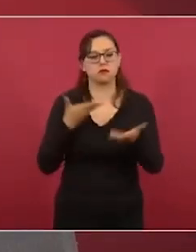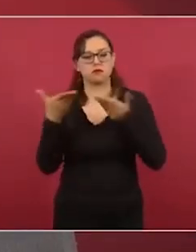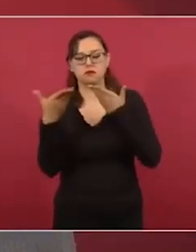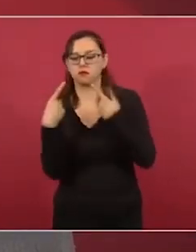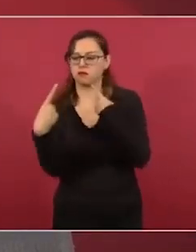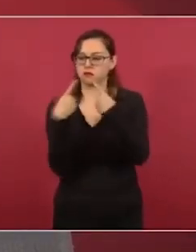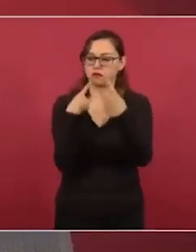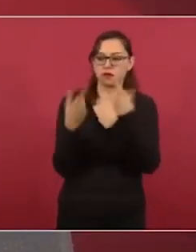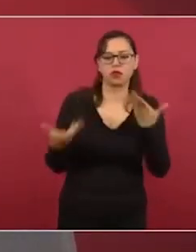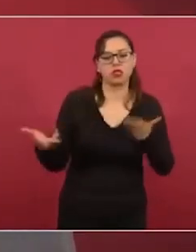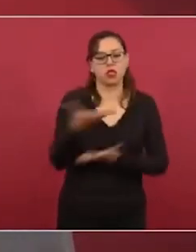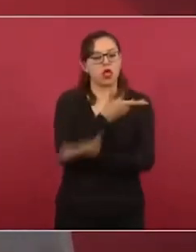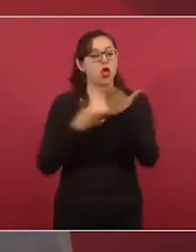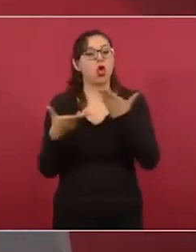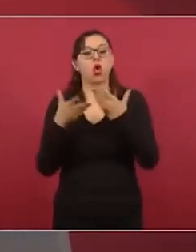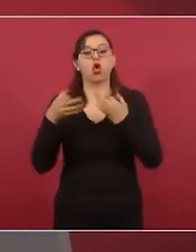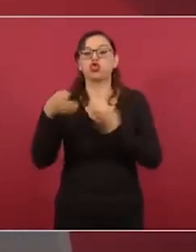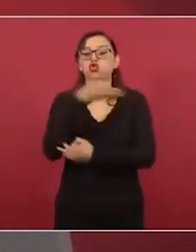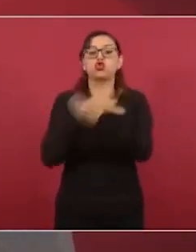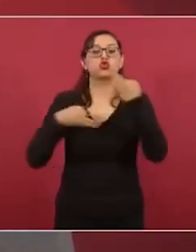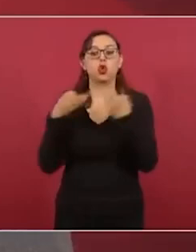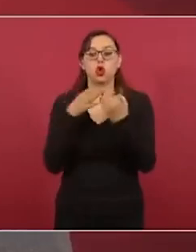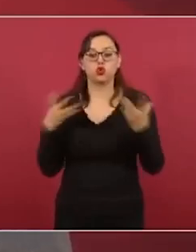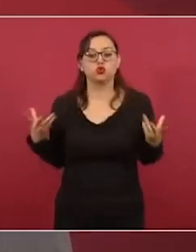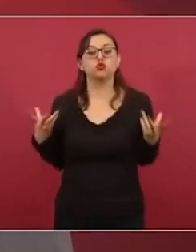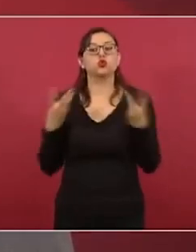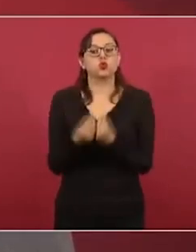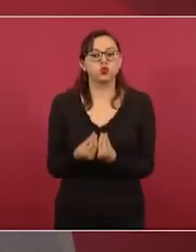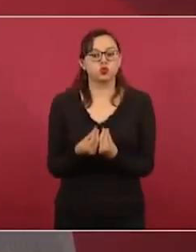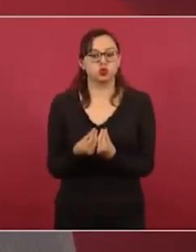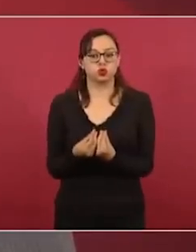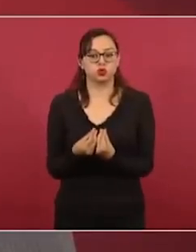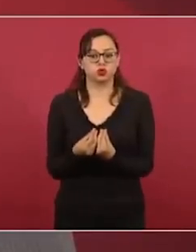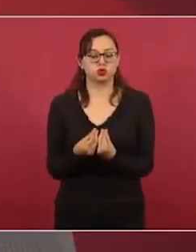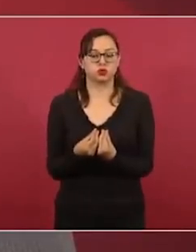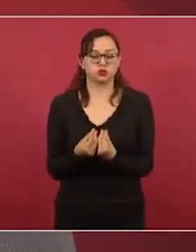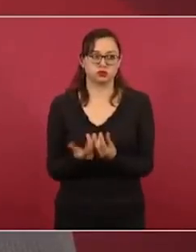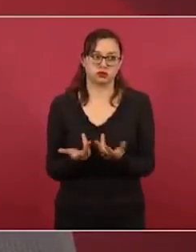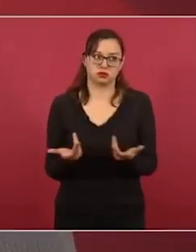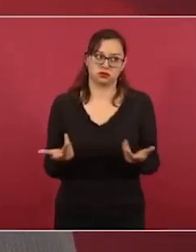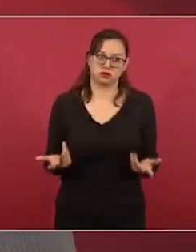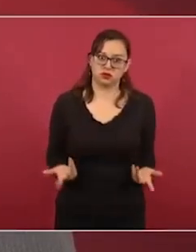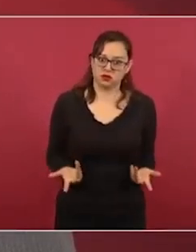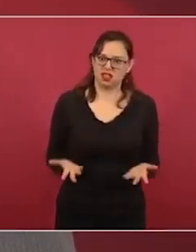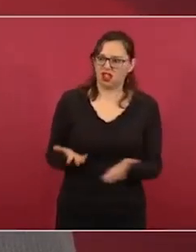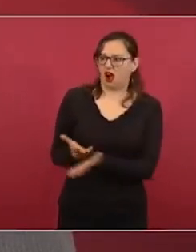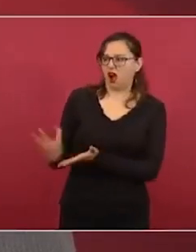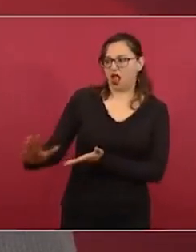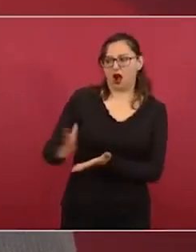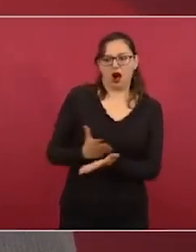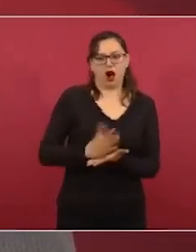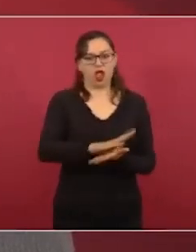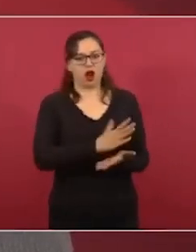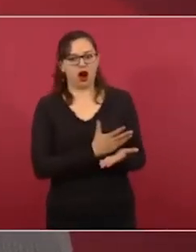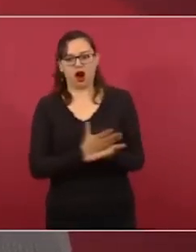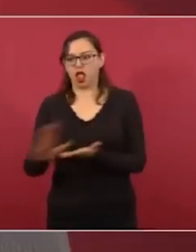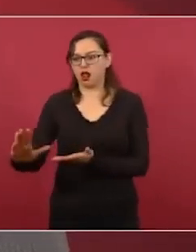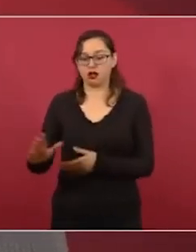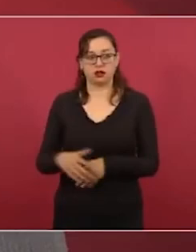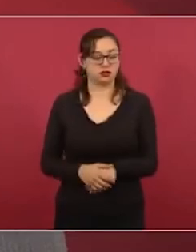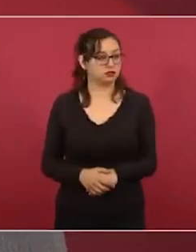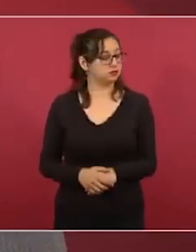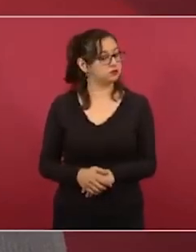excluyendo a nadie. Además, nadie tiene el derecho de excluir,